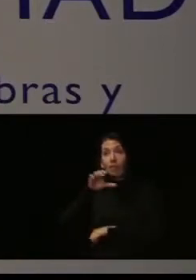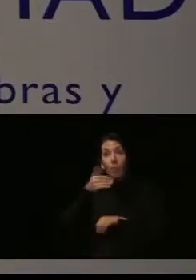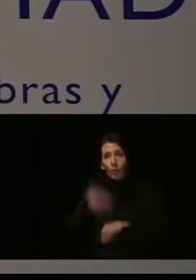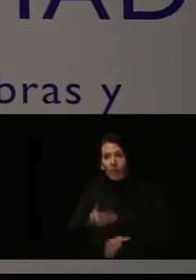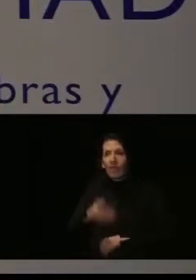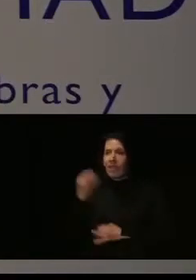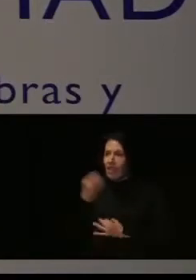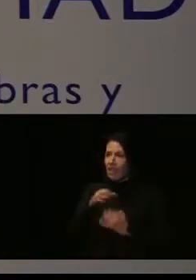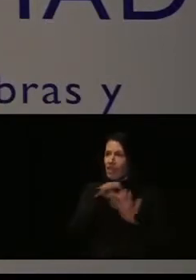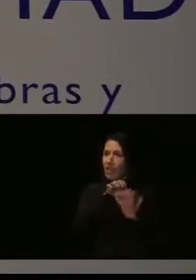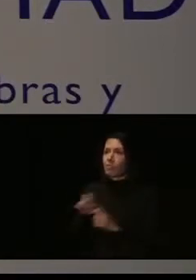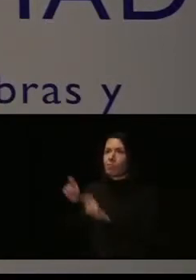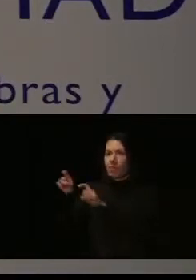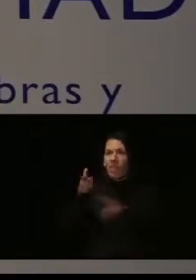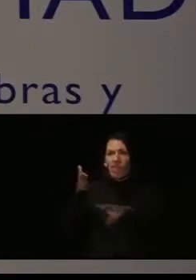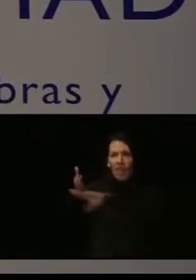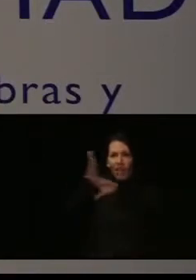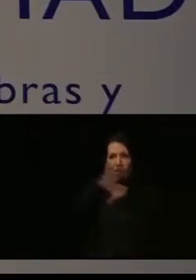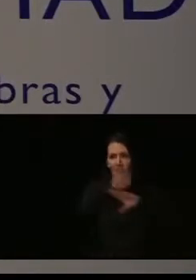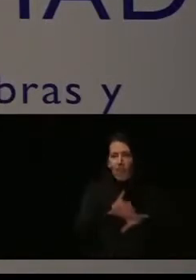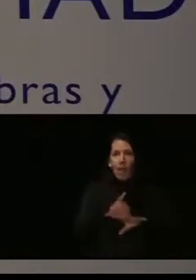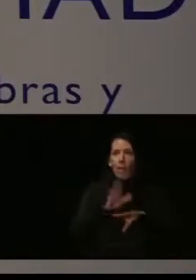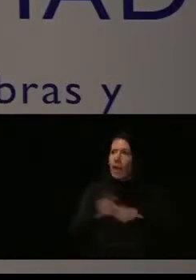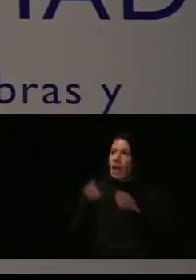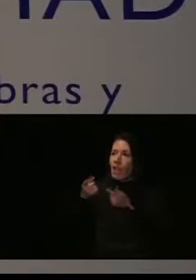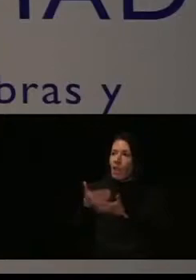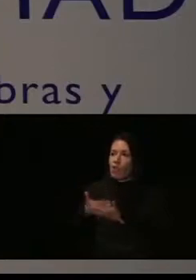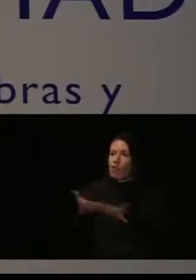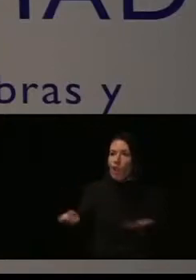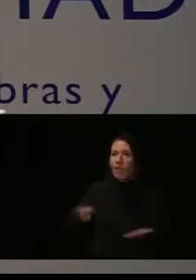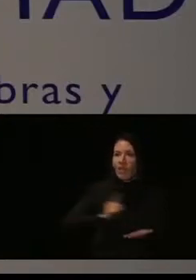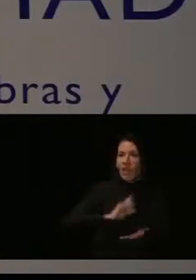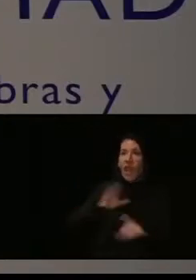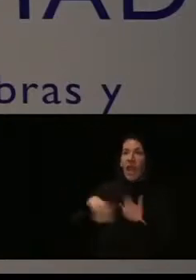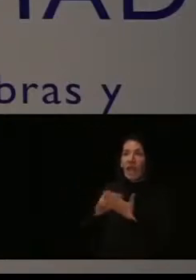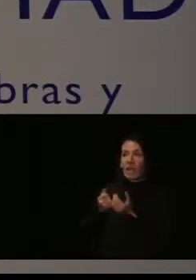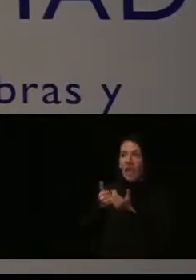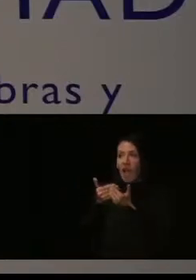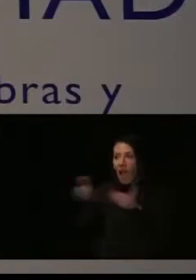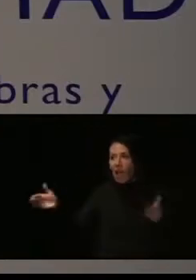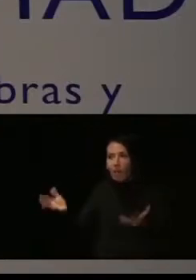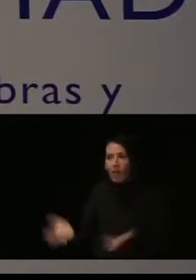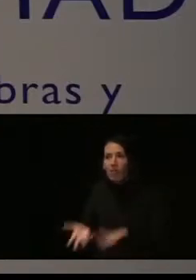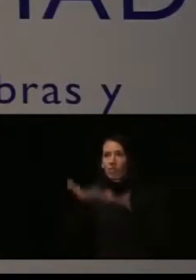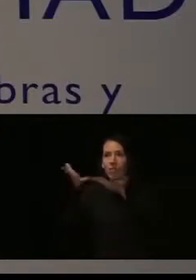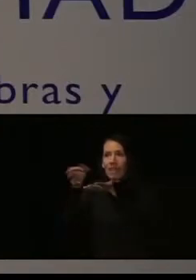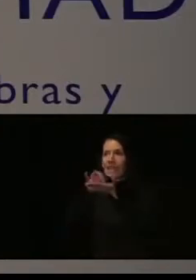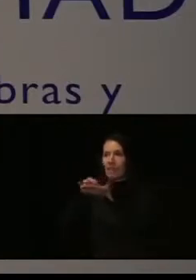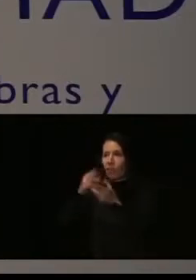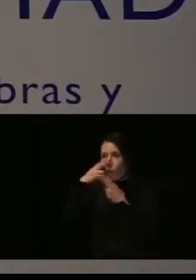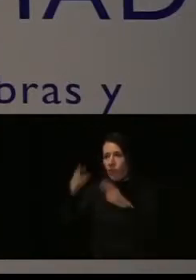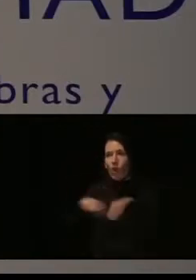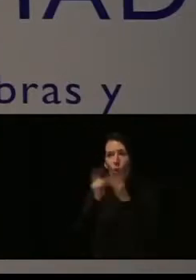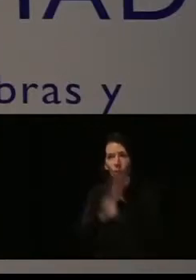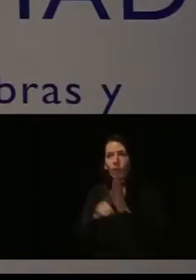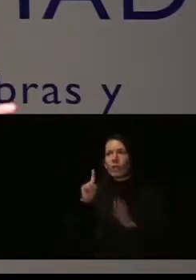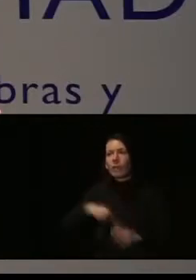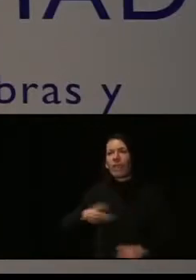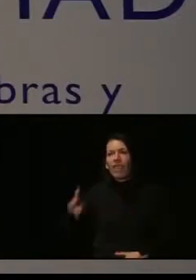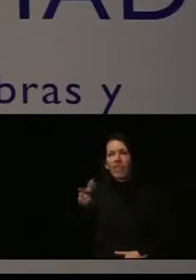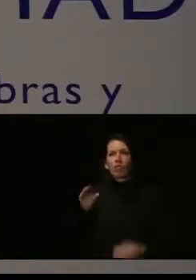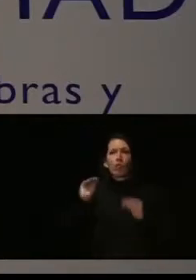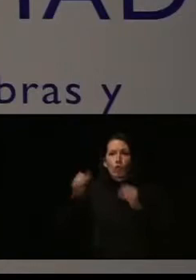una unidad móvil que se desplace allí, que genere confianza y que, por supuesto, le abra la puerta a todos los servicios públicos y, por supuesto, a todos los derechos